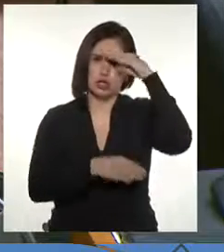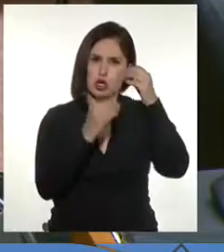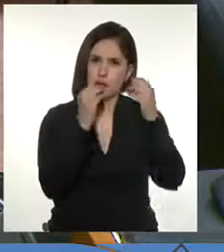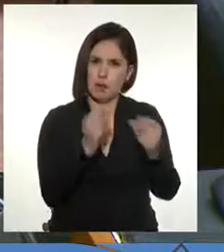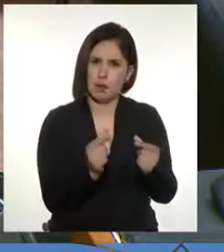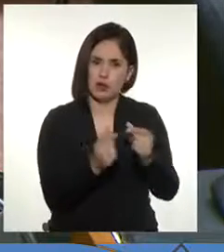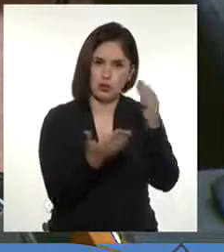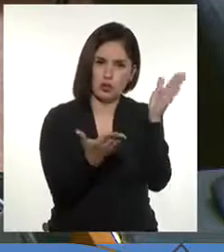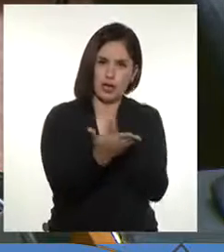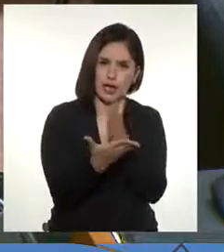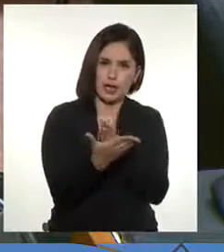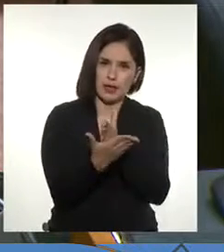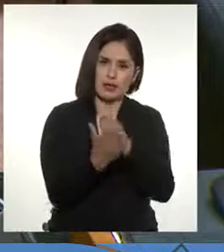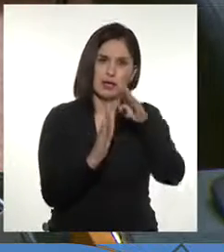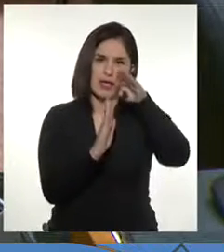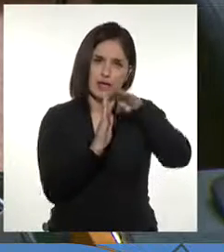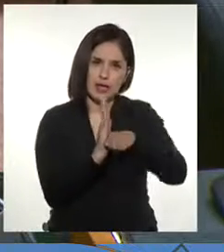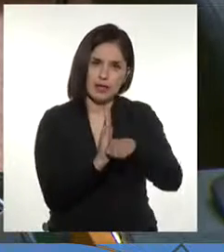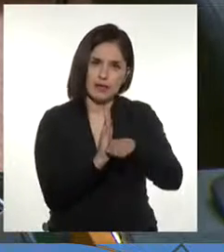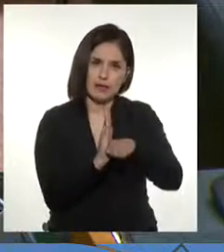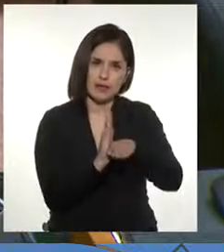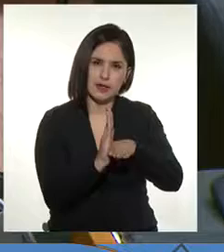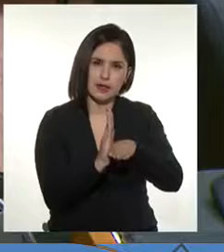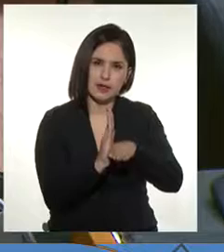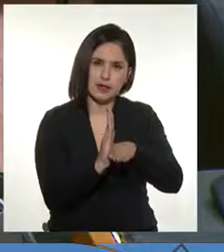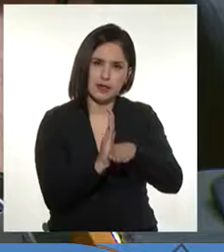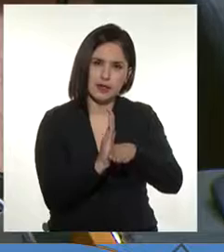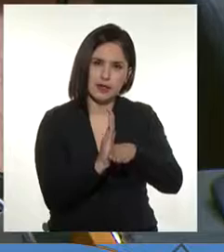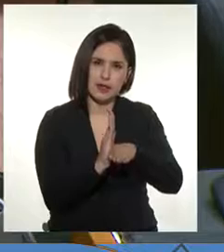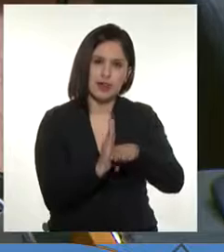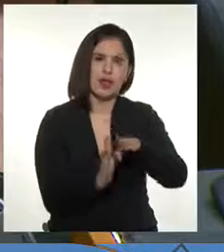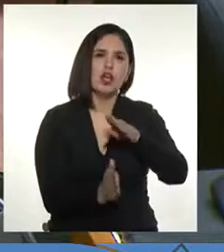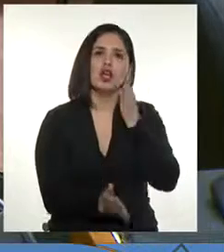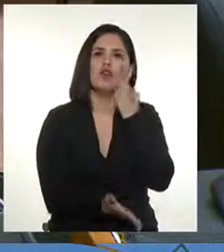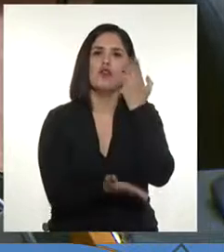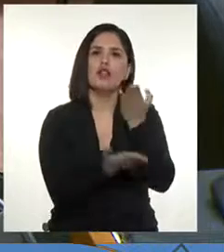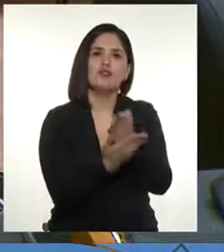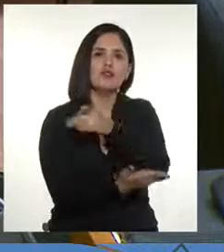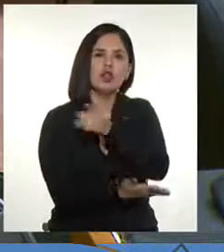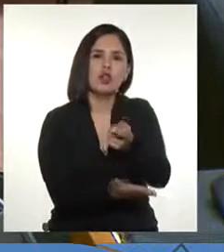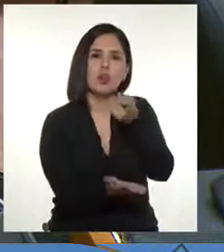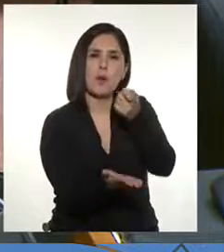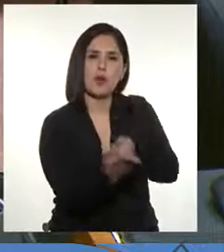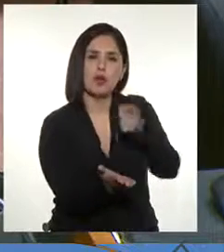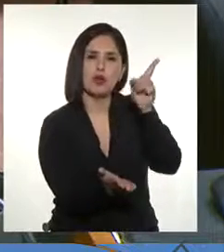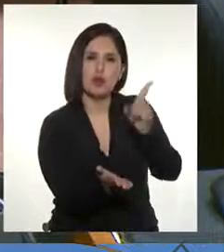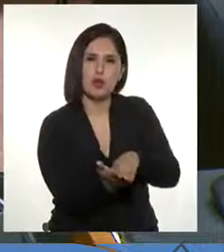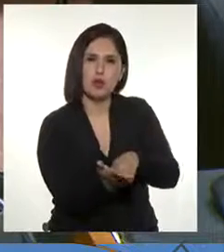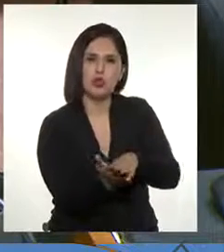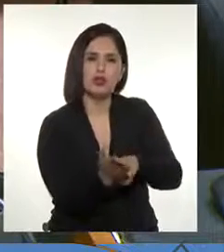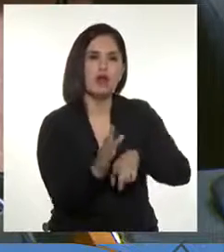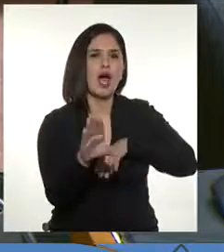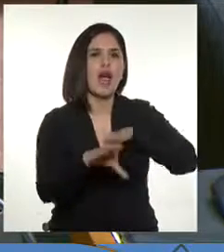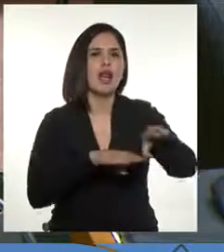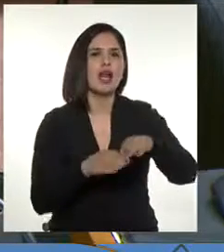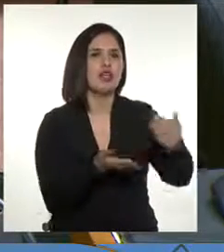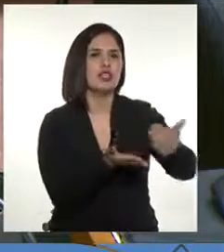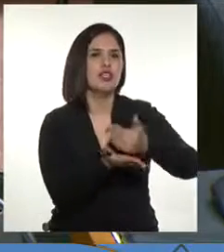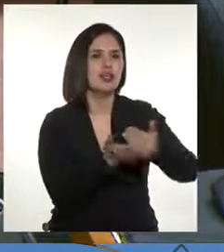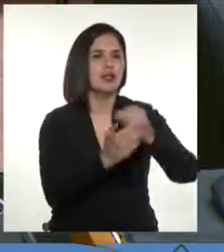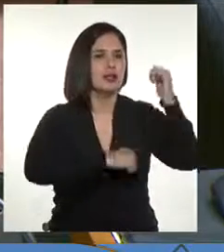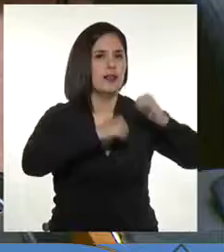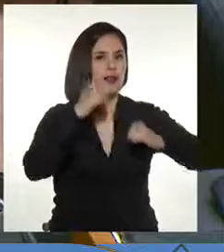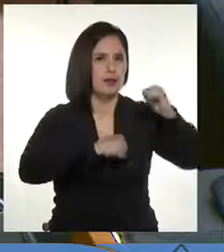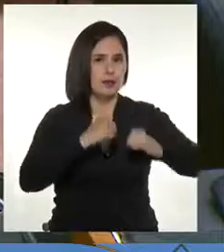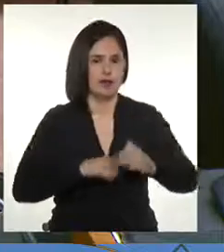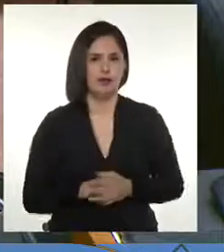revise y rebaje sustantivamente las exenciones tributarias a la renta del capital. Agradezco el